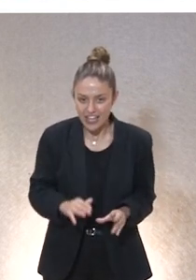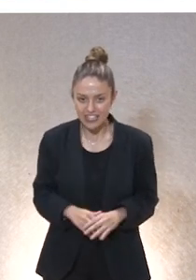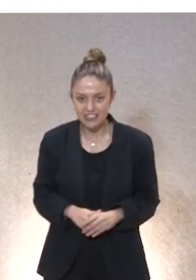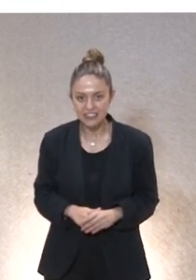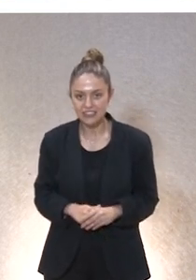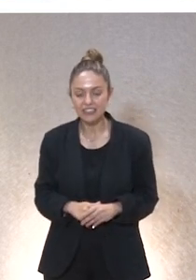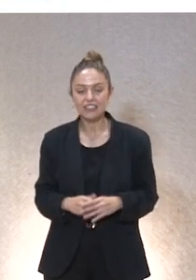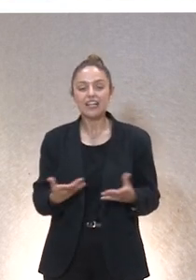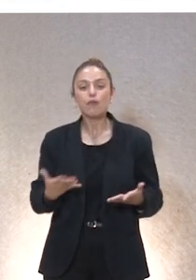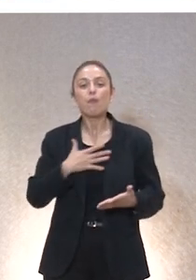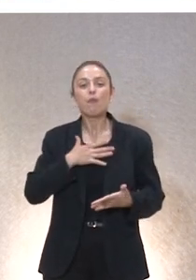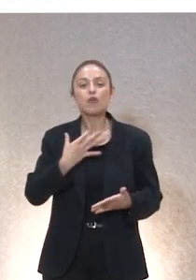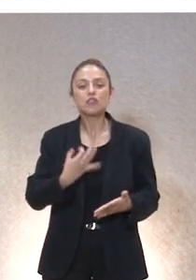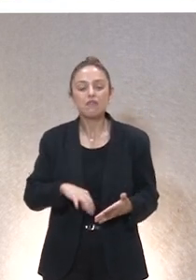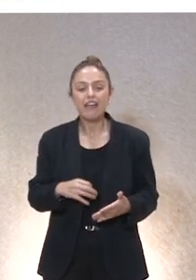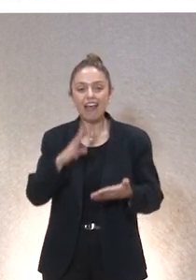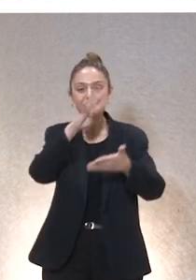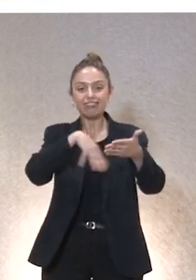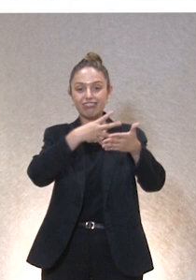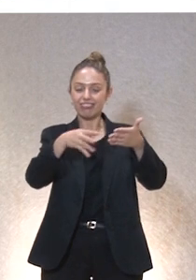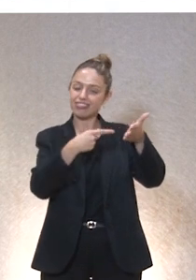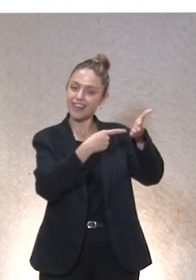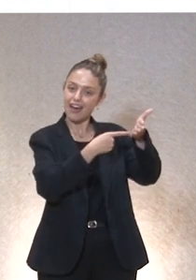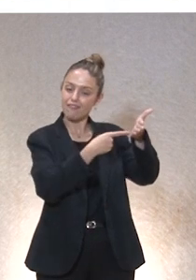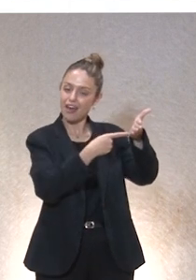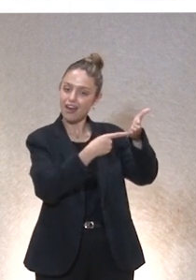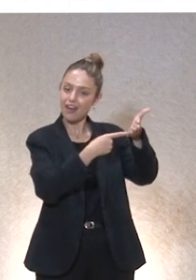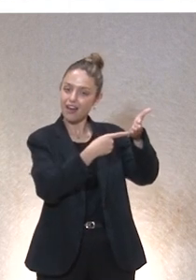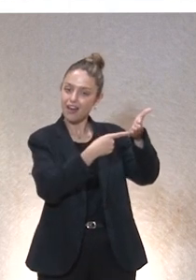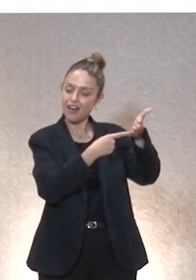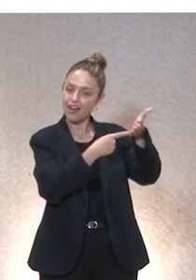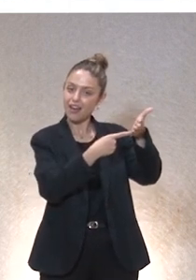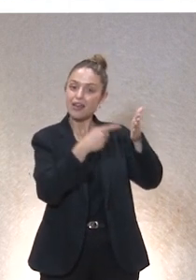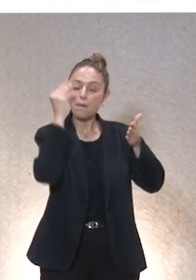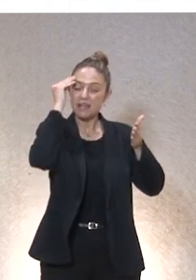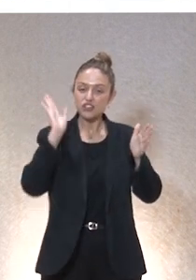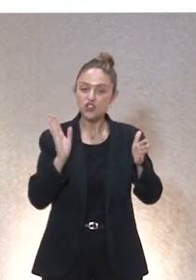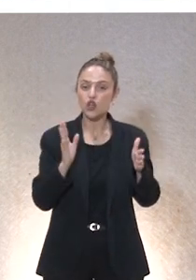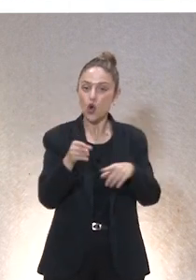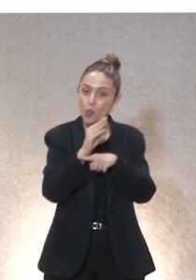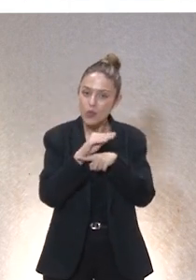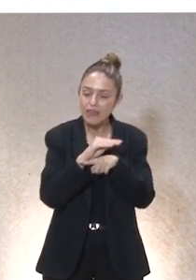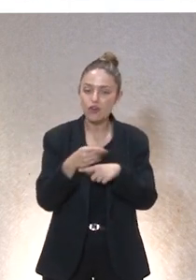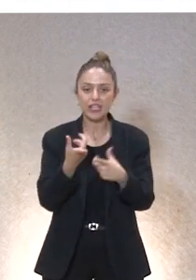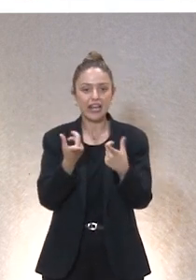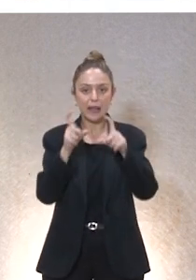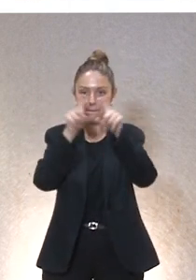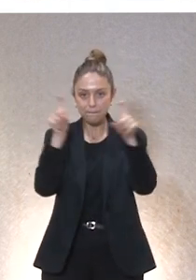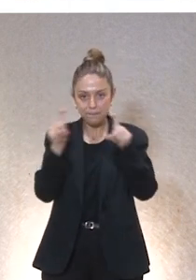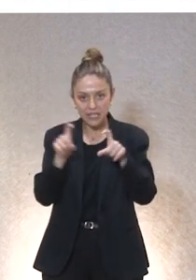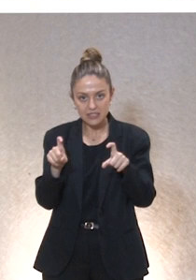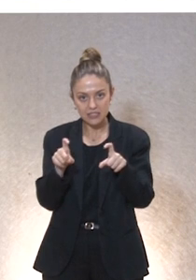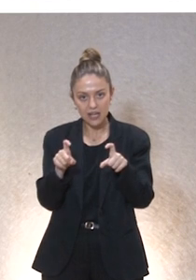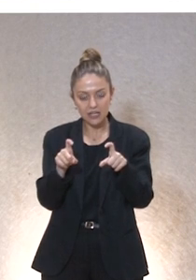esta posibilidad es decir una tabla en la cual creo que el cuidador o las empresas o las organizaciones